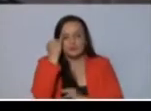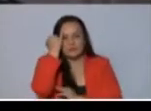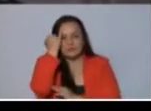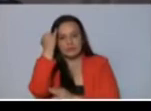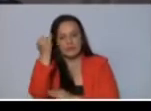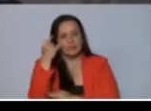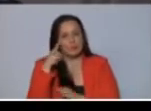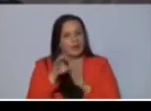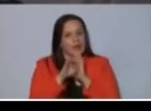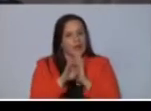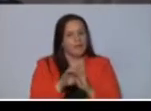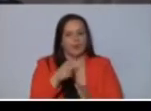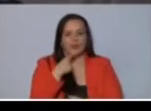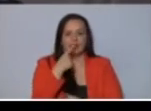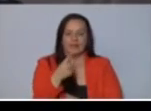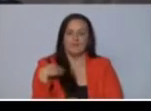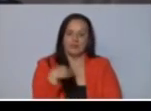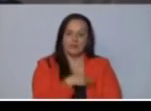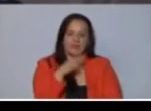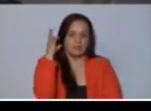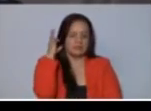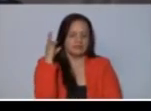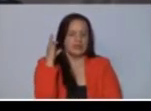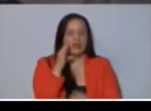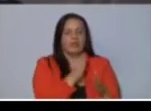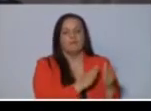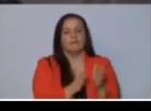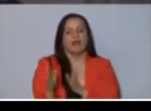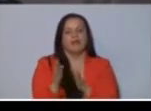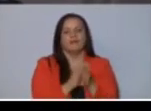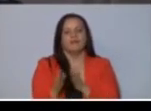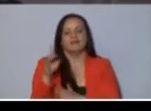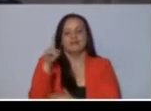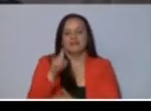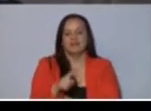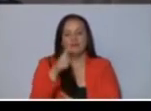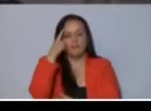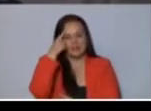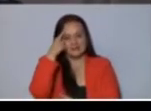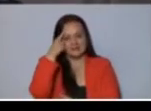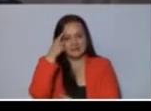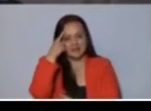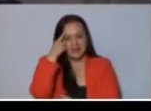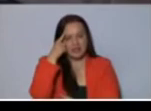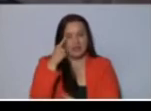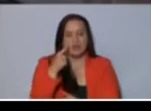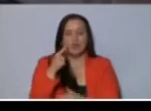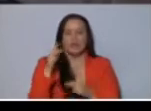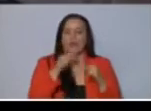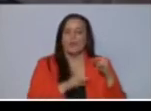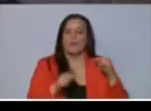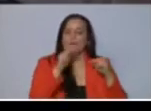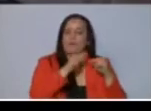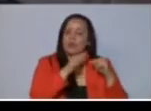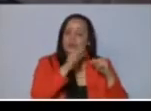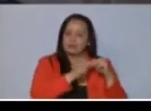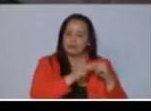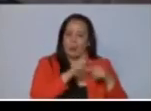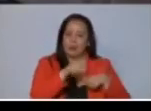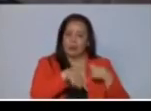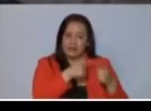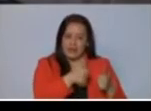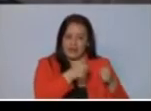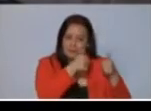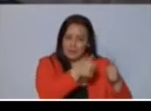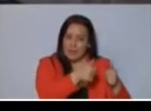por ejemplo la expresada el otro día por la ministra de Planificación, de que hay que pensar en un impuesto a los que les va